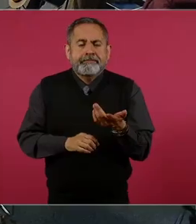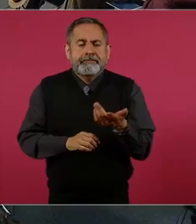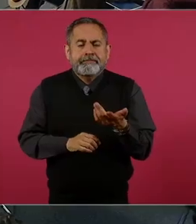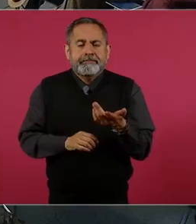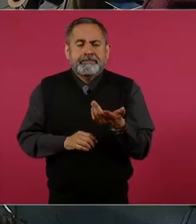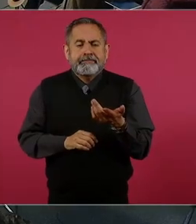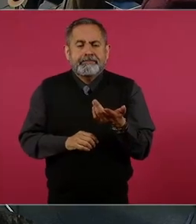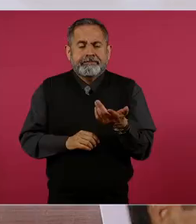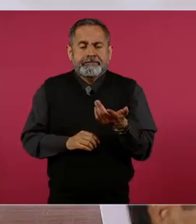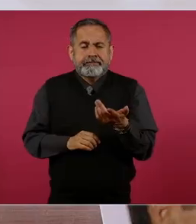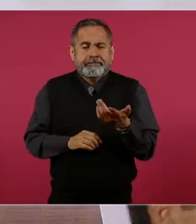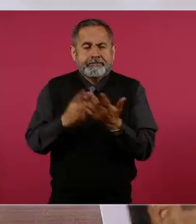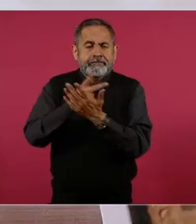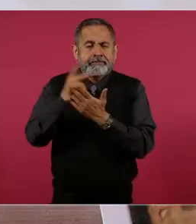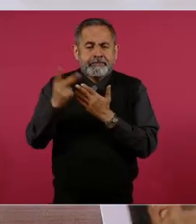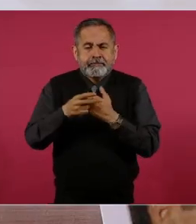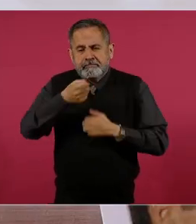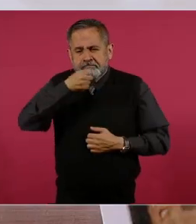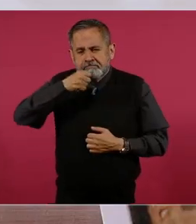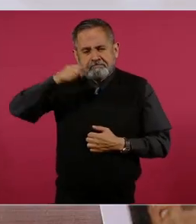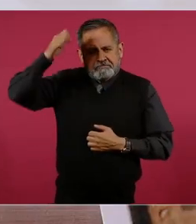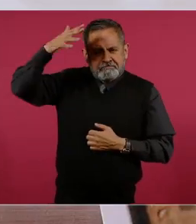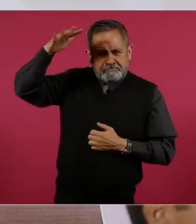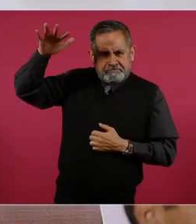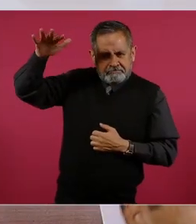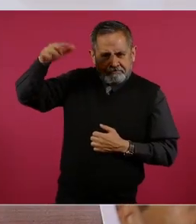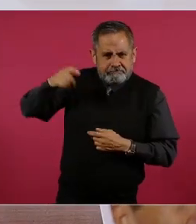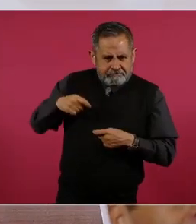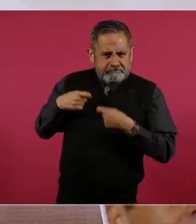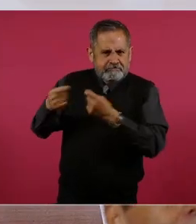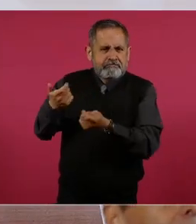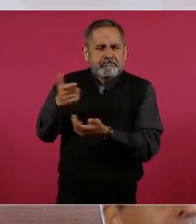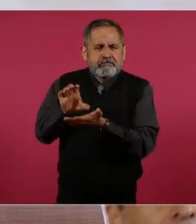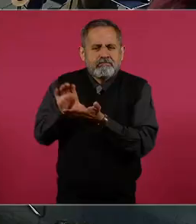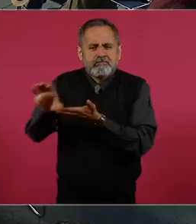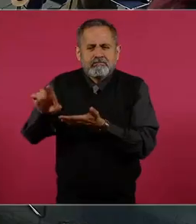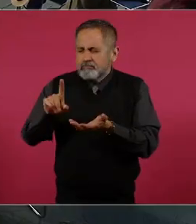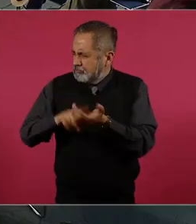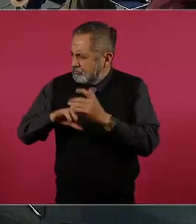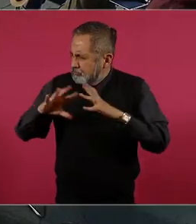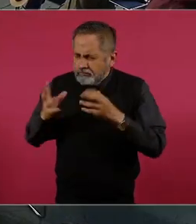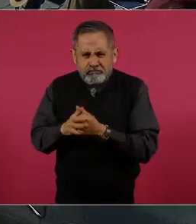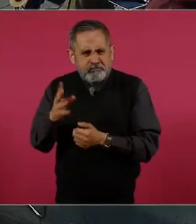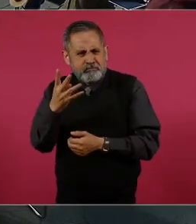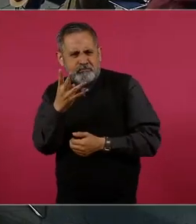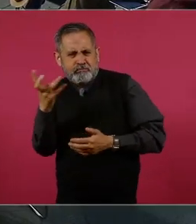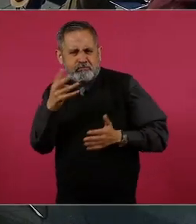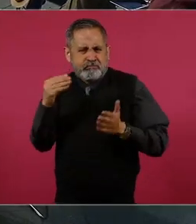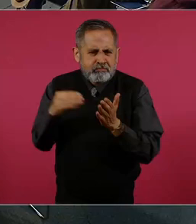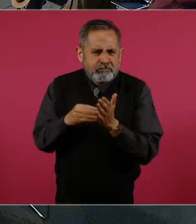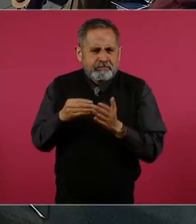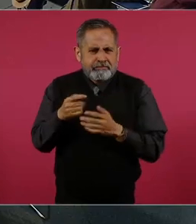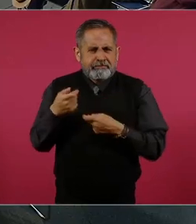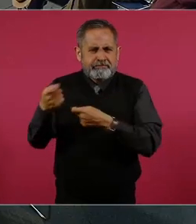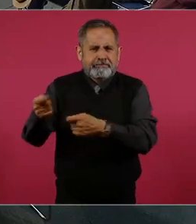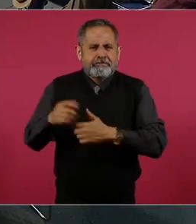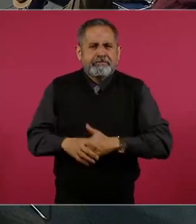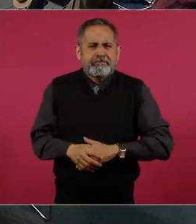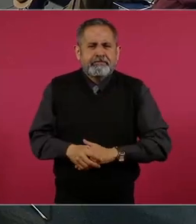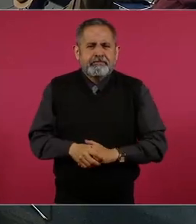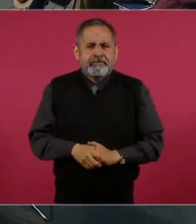el programa de adultos mayores, como cuatrocientos mil millones? Sesenta y dos mil.